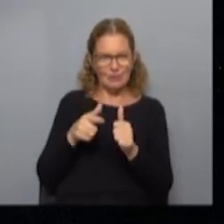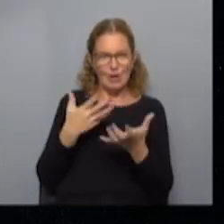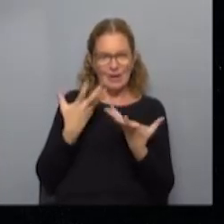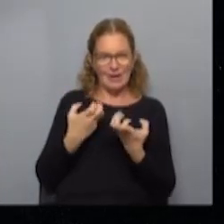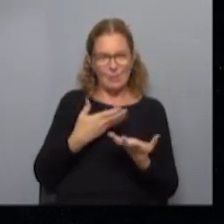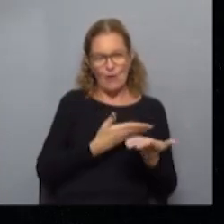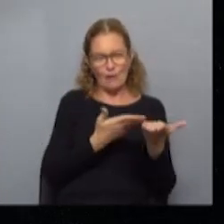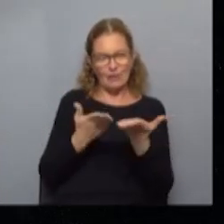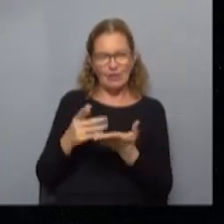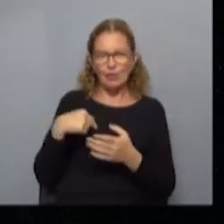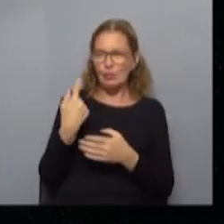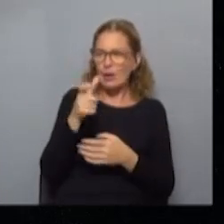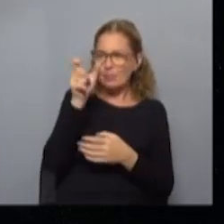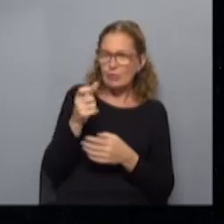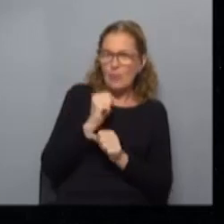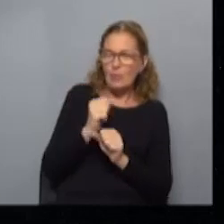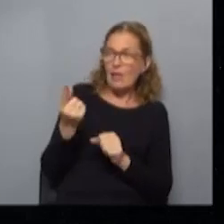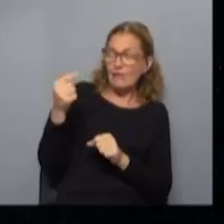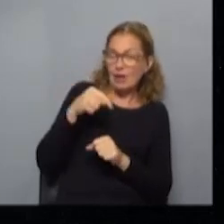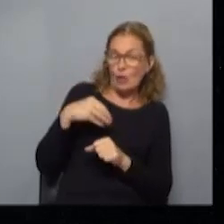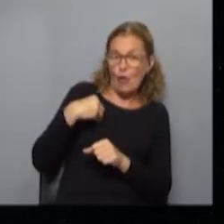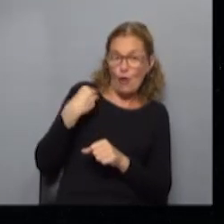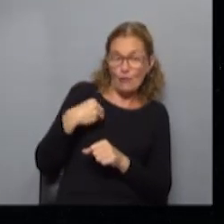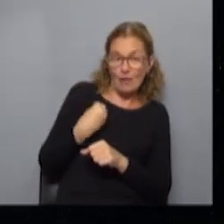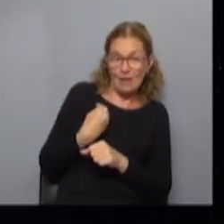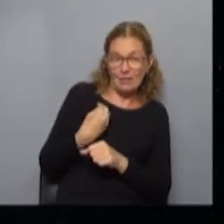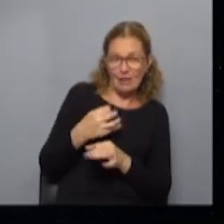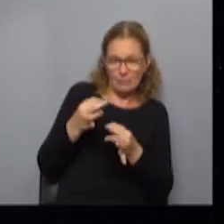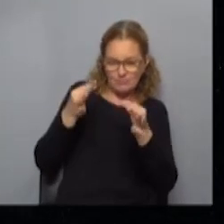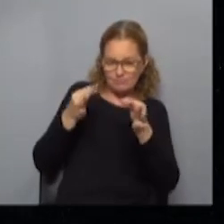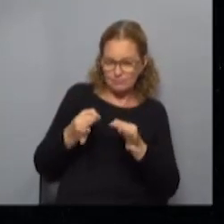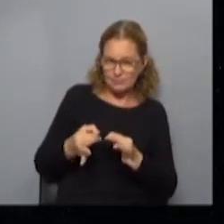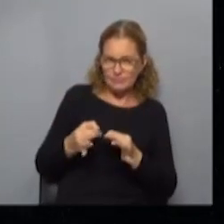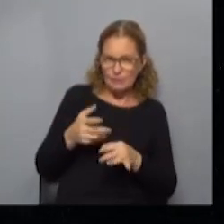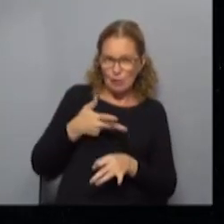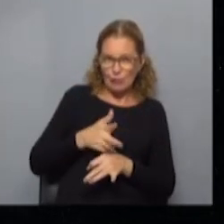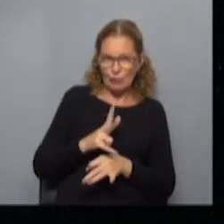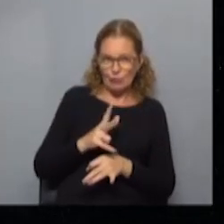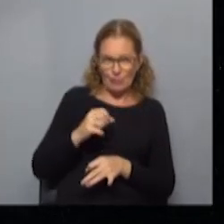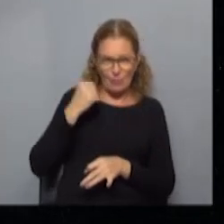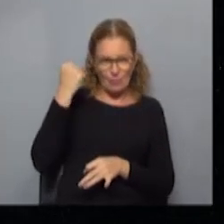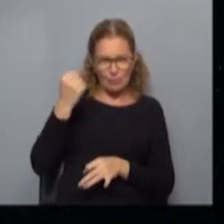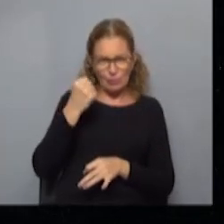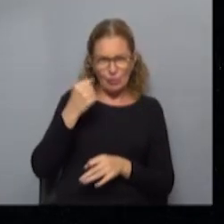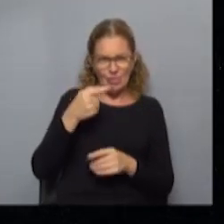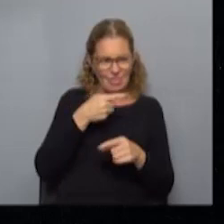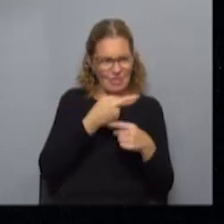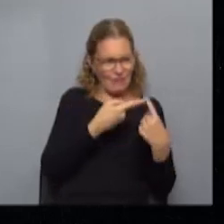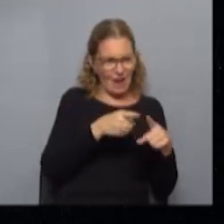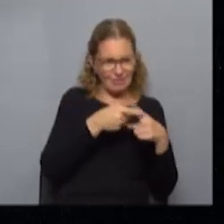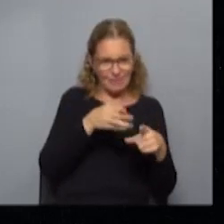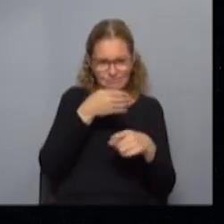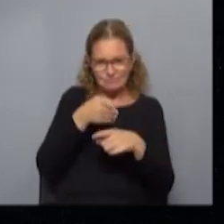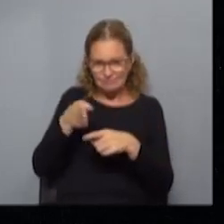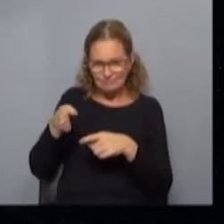ofrecer, que la gente pueda seguir viniendo con total confianza que la calidad que está apostando Rocha es algo increíble, todos los destinos están